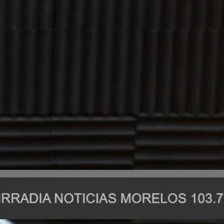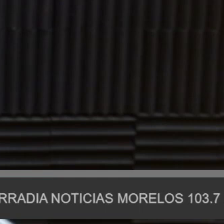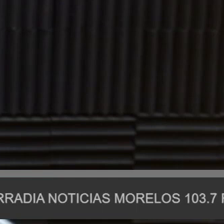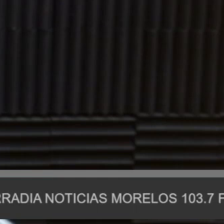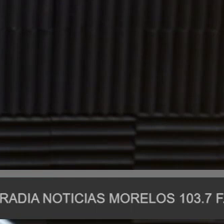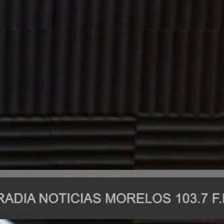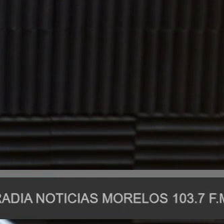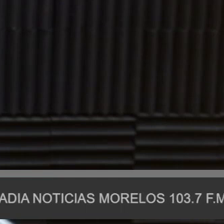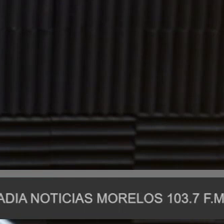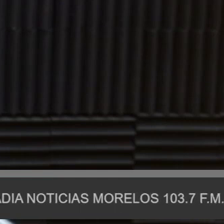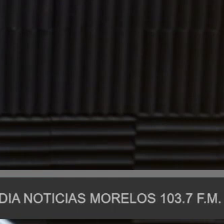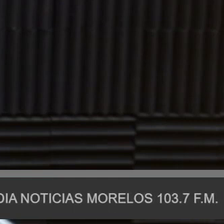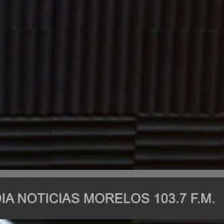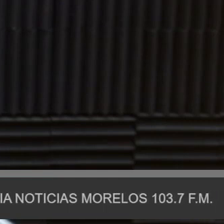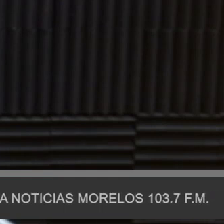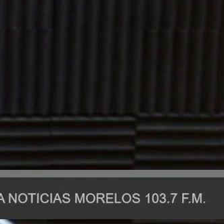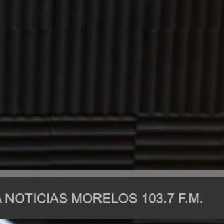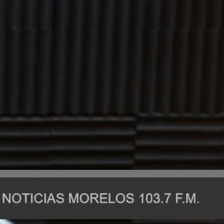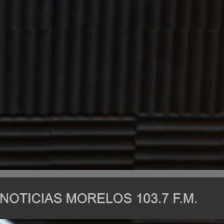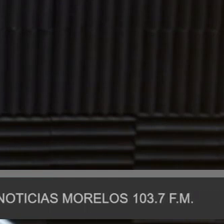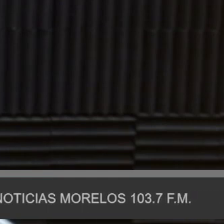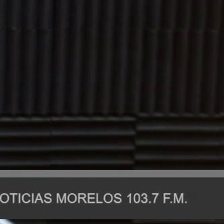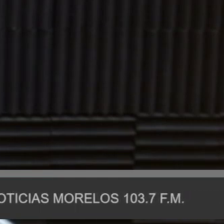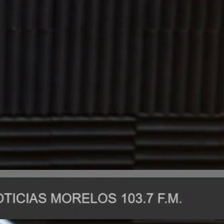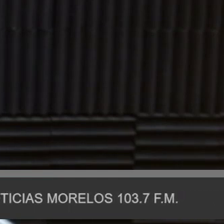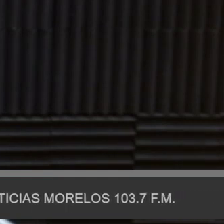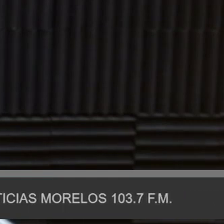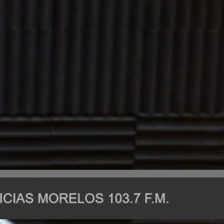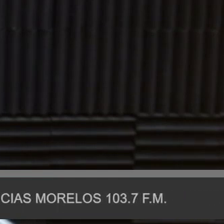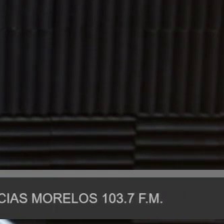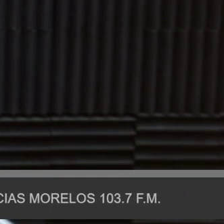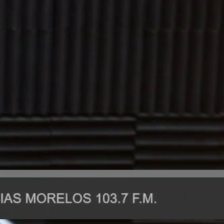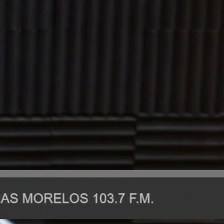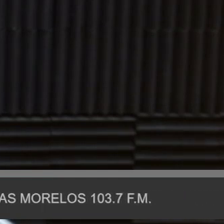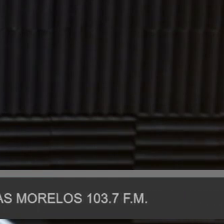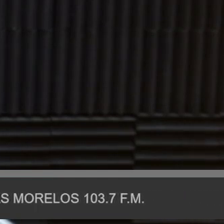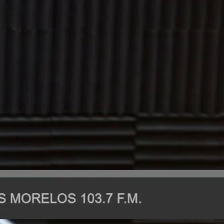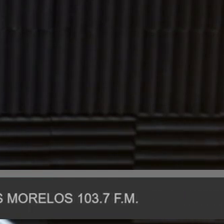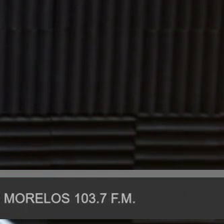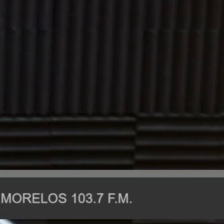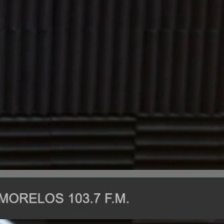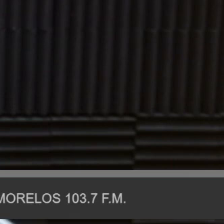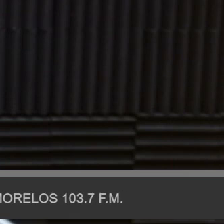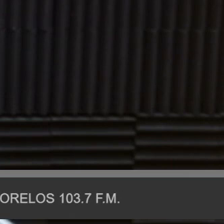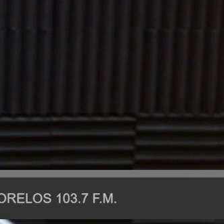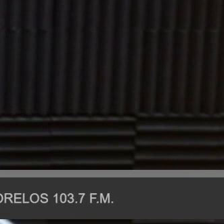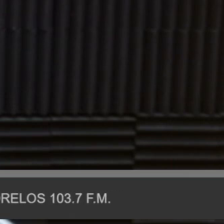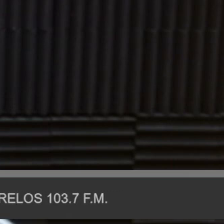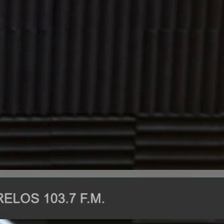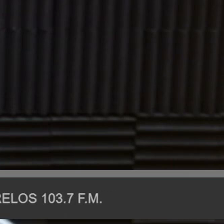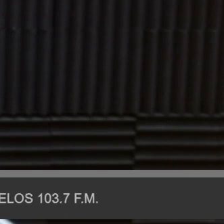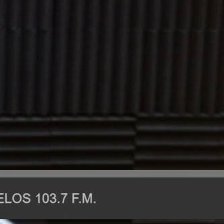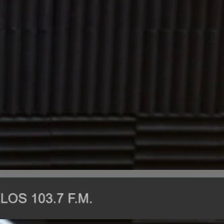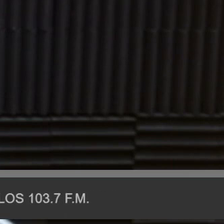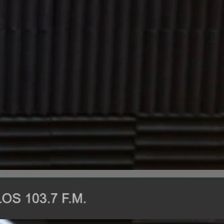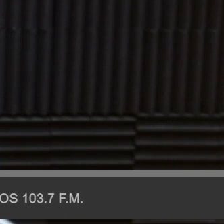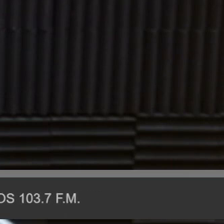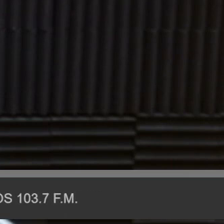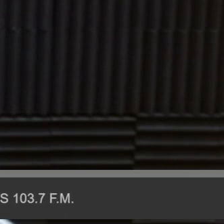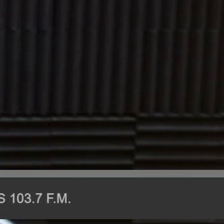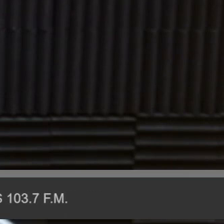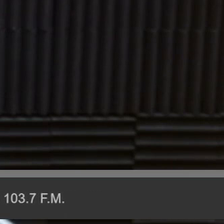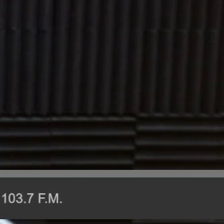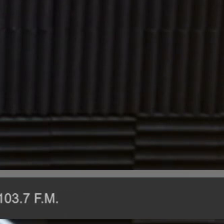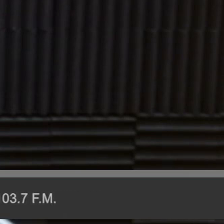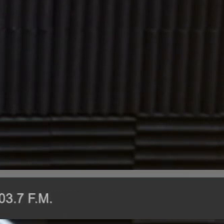en contra de los normalistas que dieron portazo el día de ayer en Palacio Nacional. Dijo además que huele a